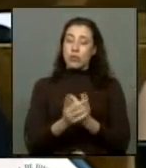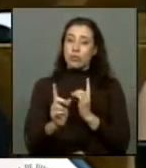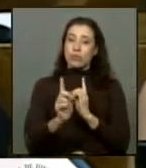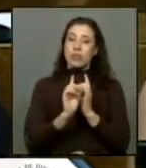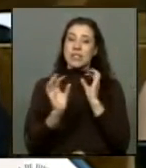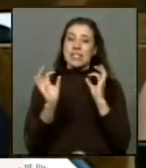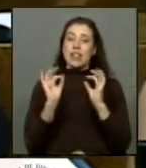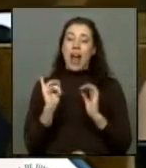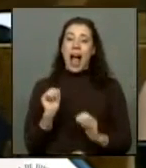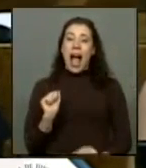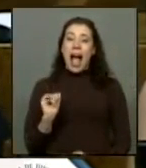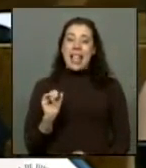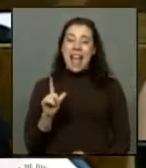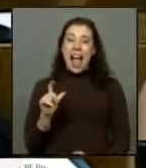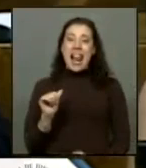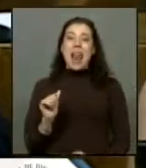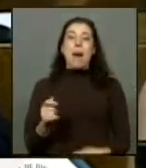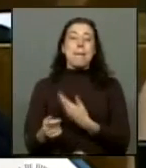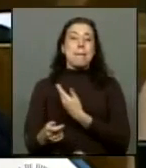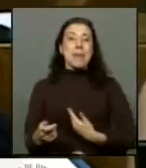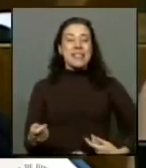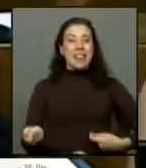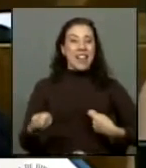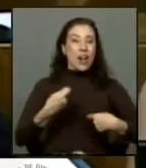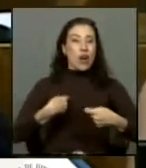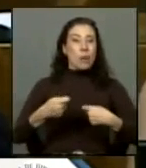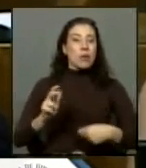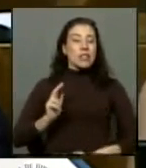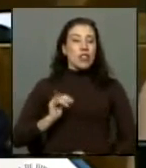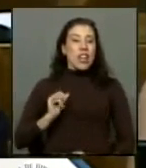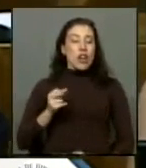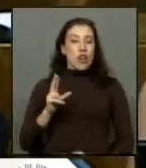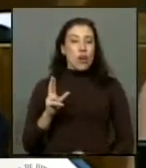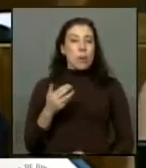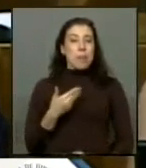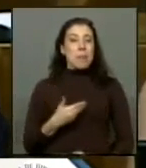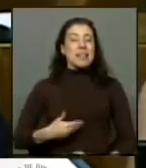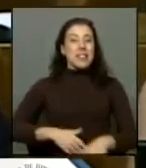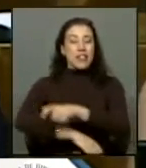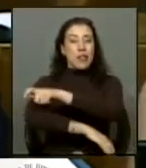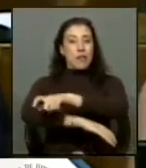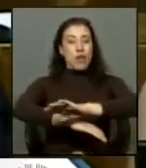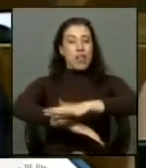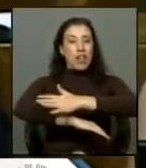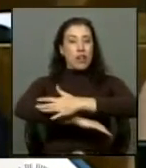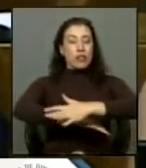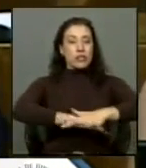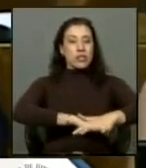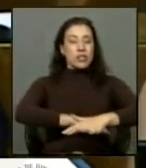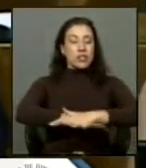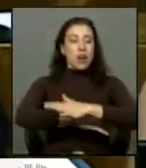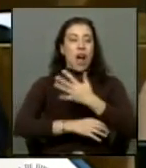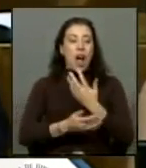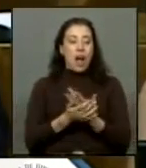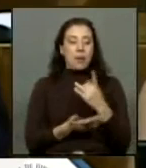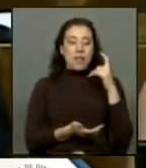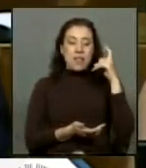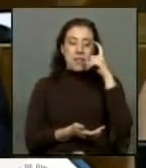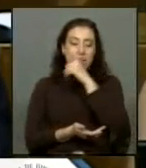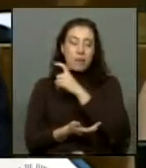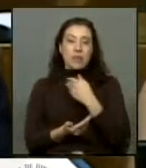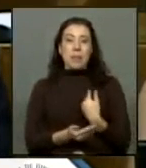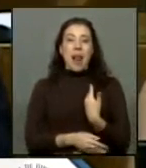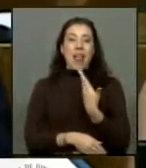Ayala, la Presidenta del Comercio Detallista, y con don Carlos Igor Añasco, Presidente del Borde Costero, vemos que hay una dificultad para